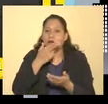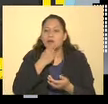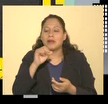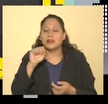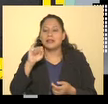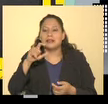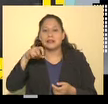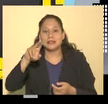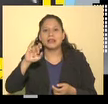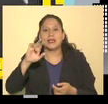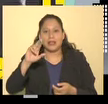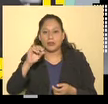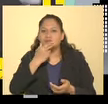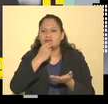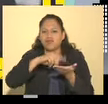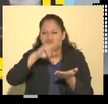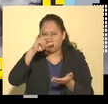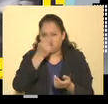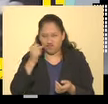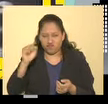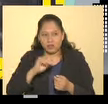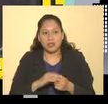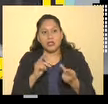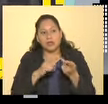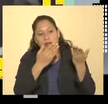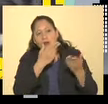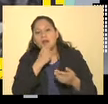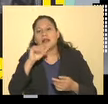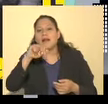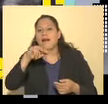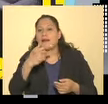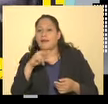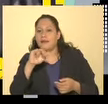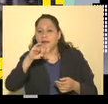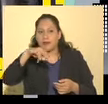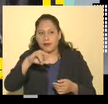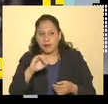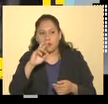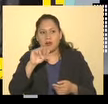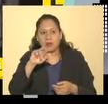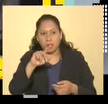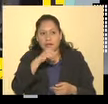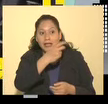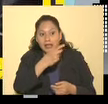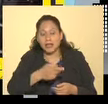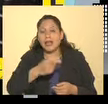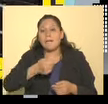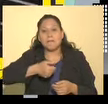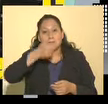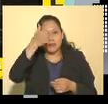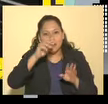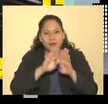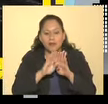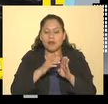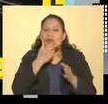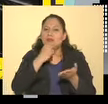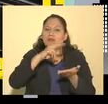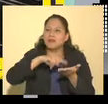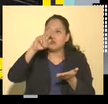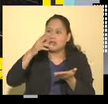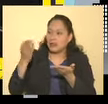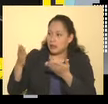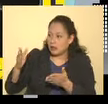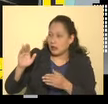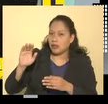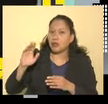Siqueiro. Exactamente. Y tenemos también a Raúl Angliano. Y este es el momento histórico donde Siqueiro le propone